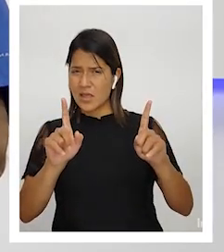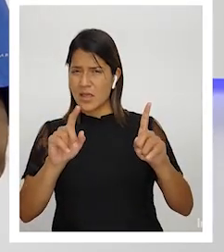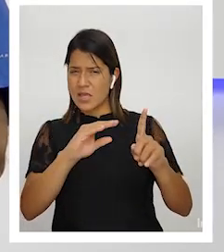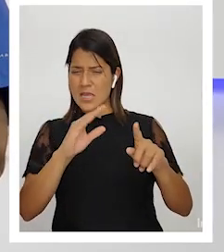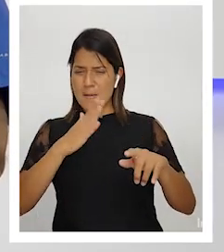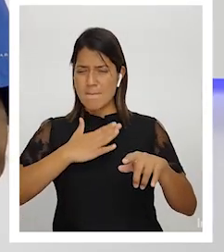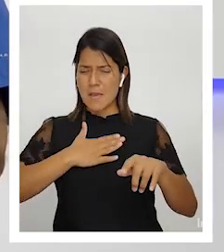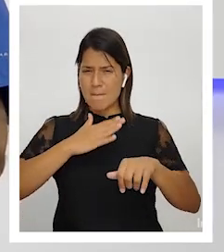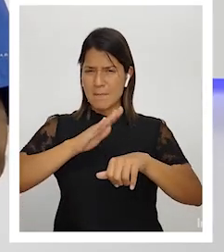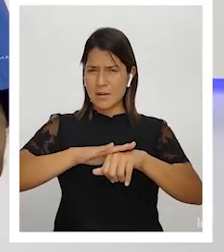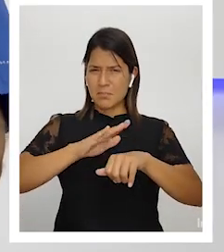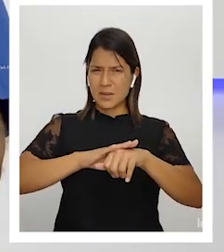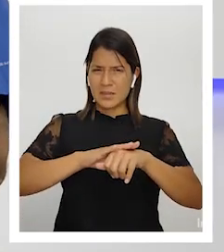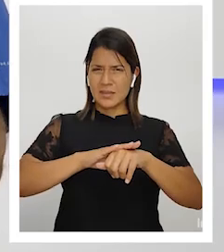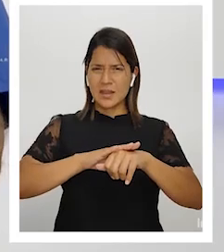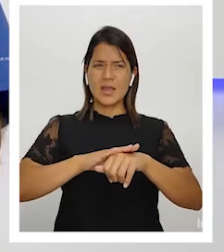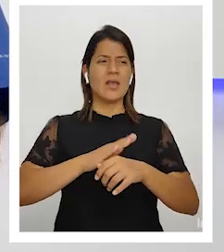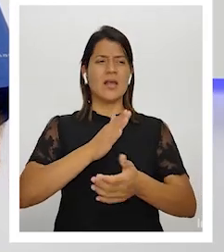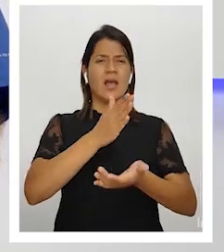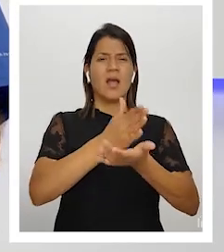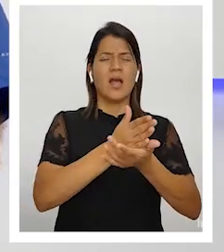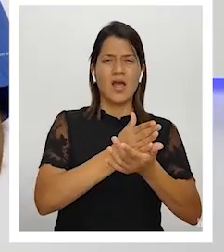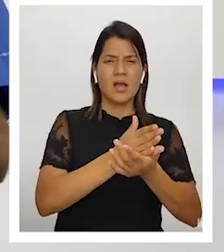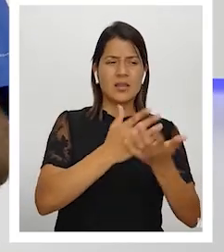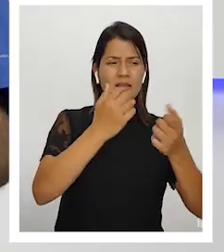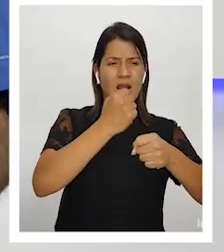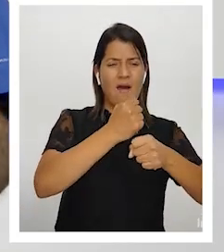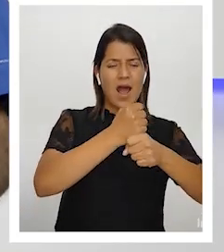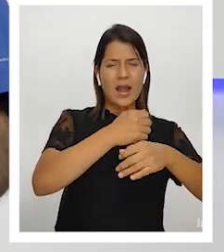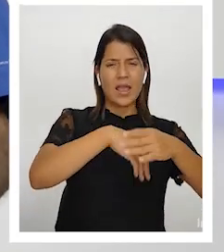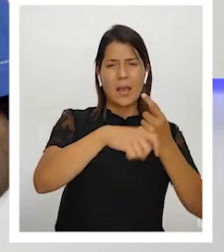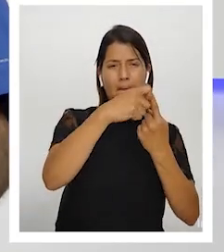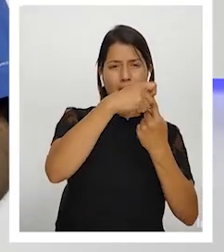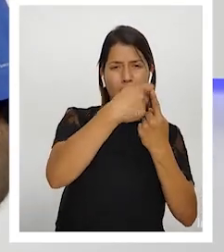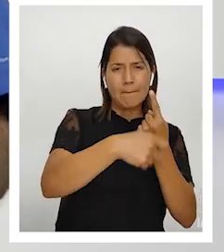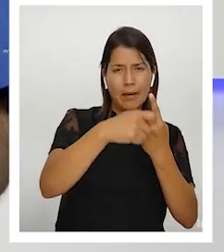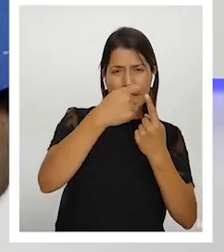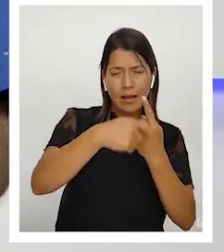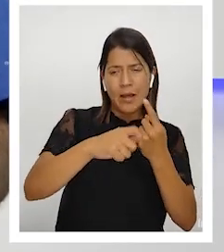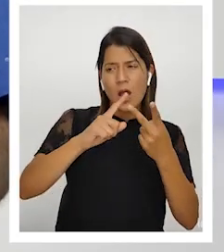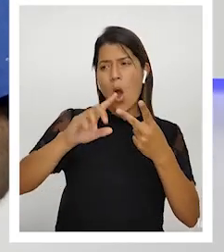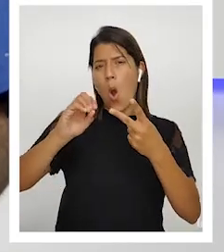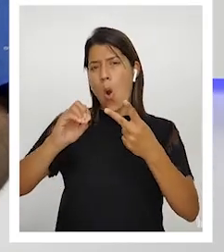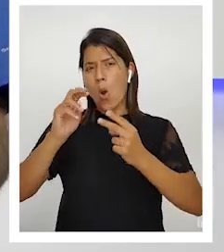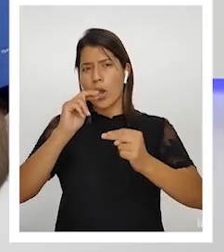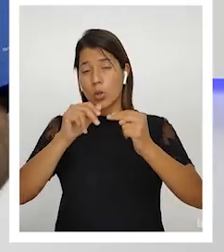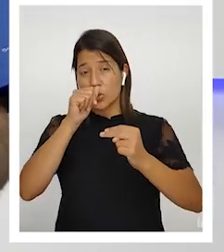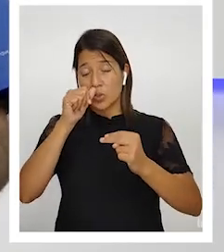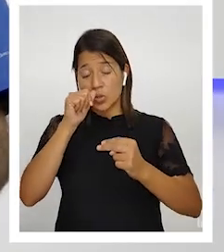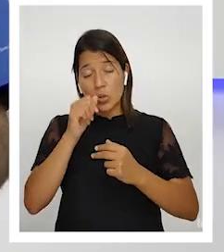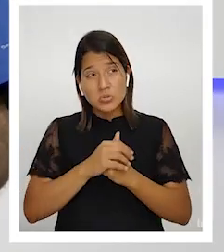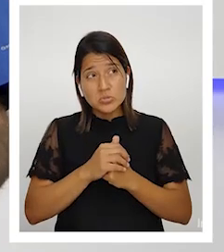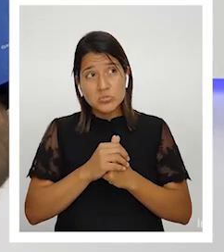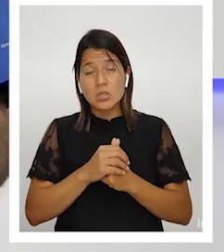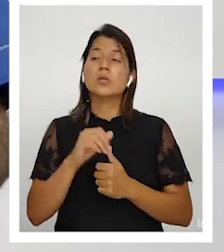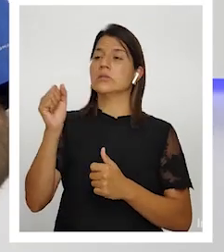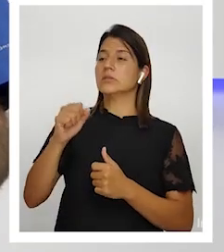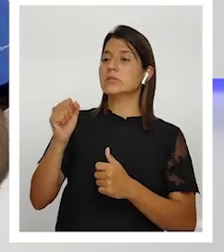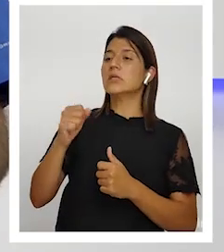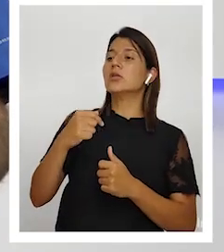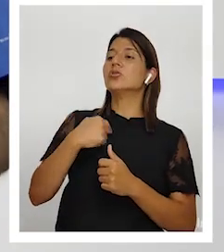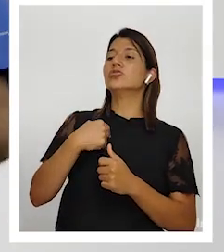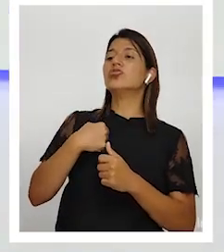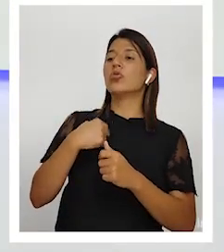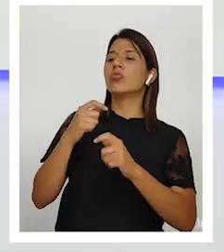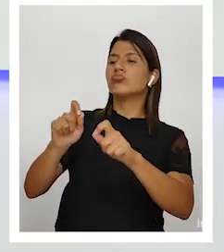y de los narcos de entrada y entonces él les dijo sí yo les voy a enseñar para que ustedes resuelvan los problemas con